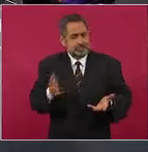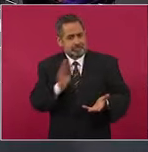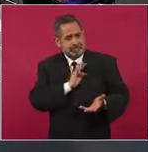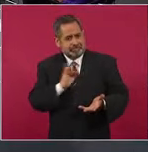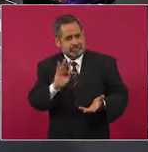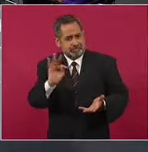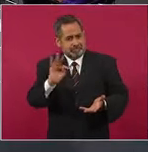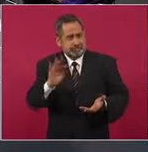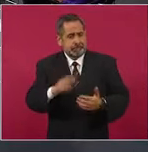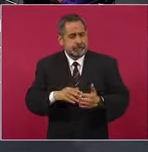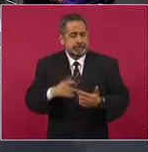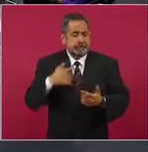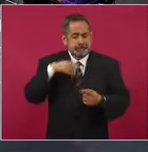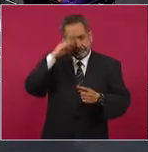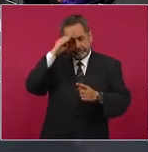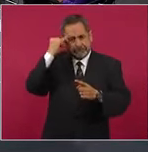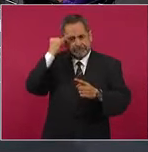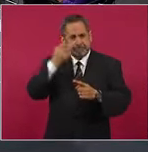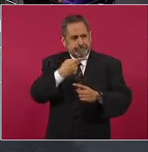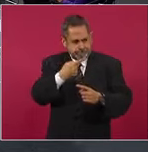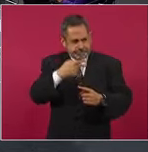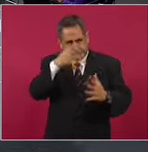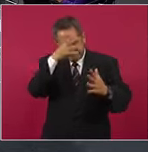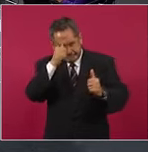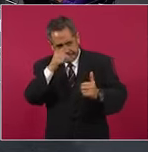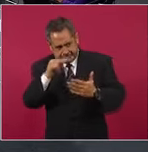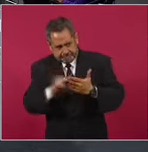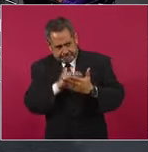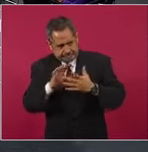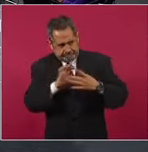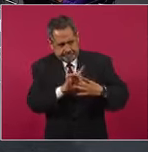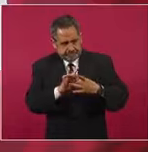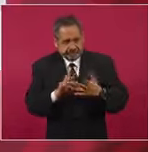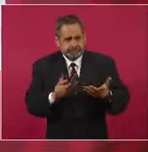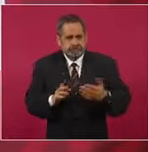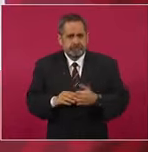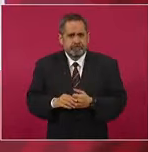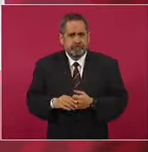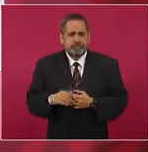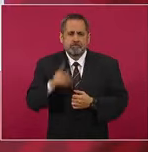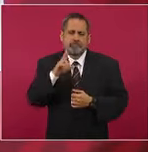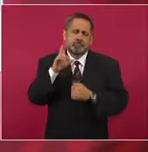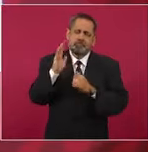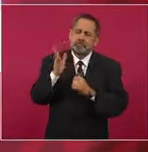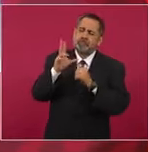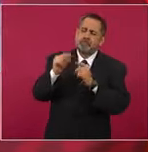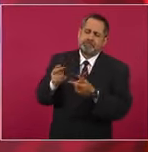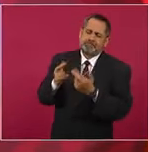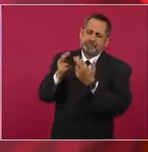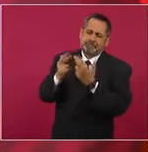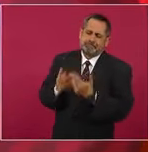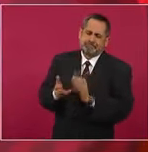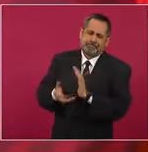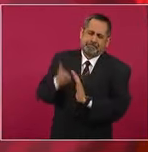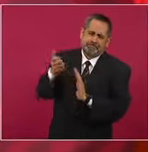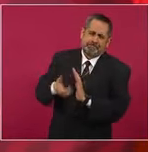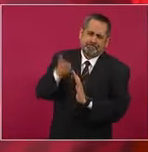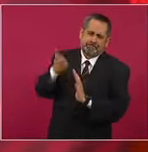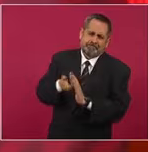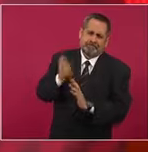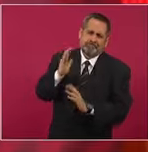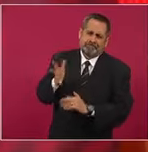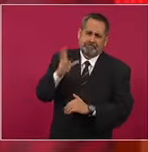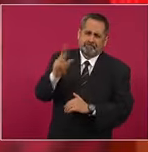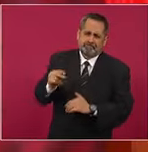buscando un acuerdo, pero que ya no se siga destruyendo